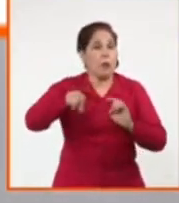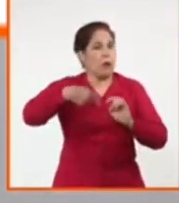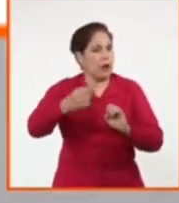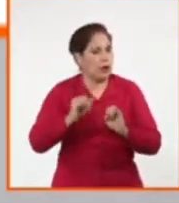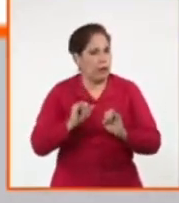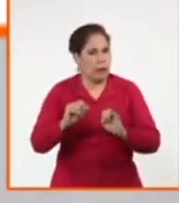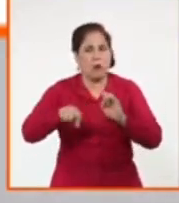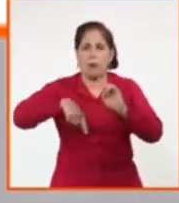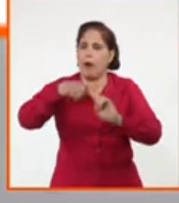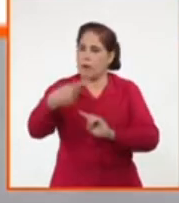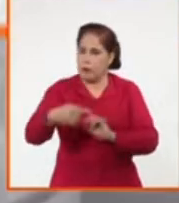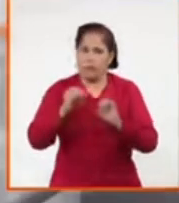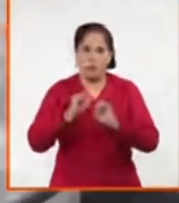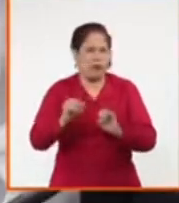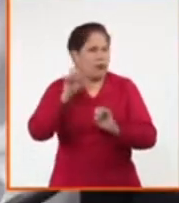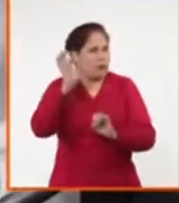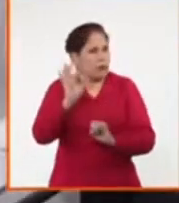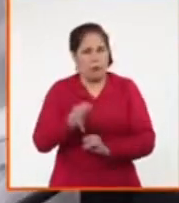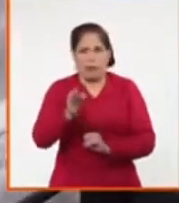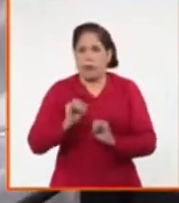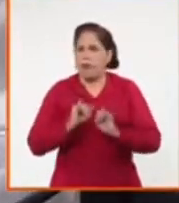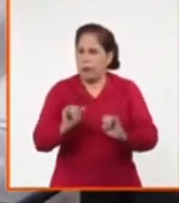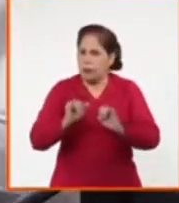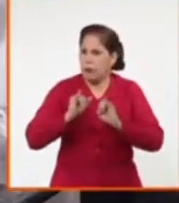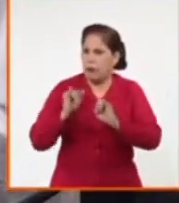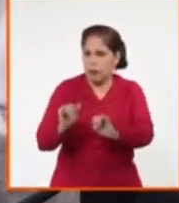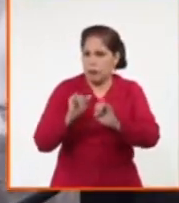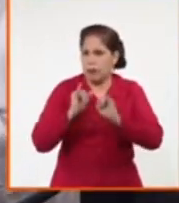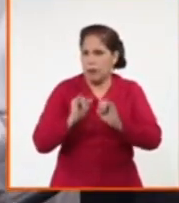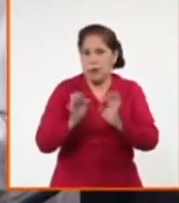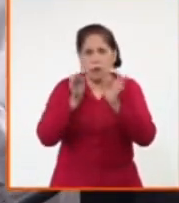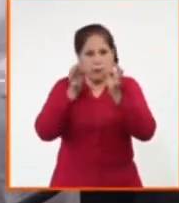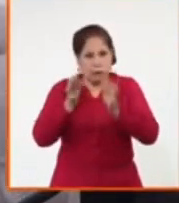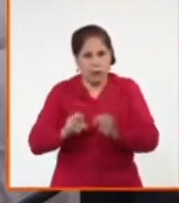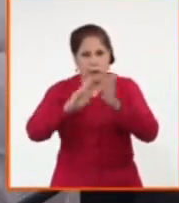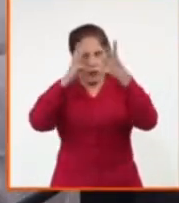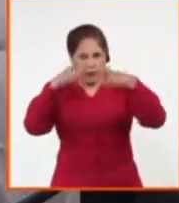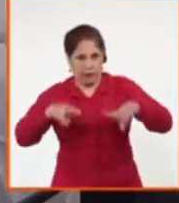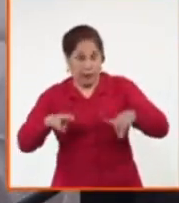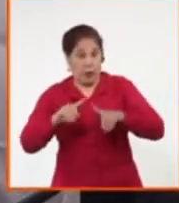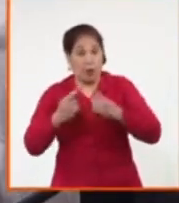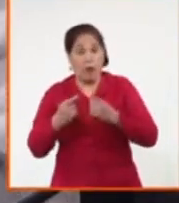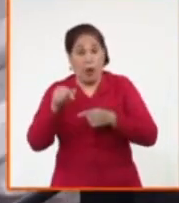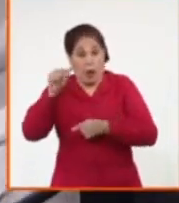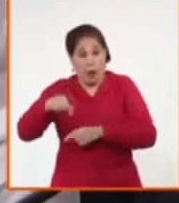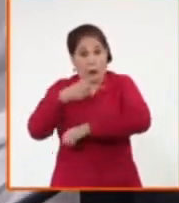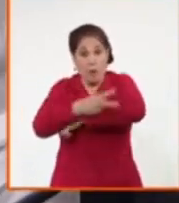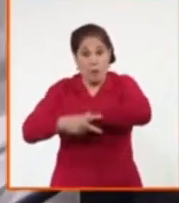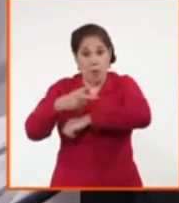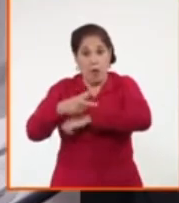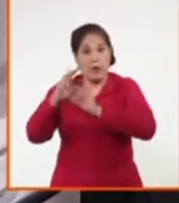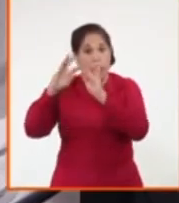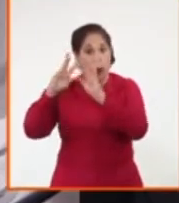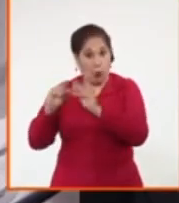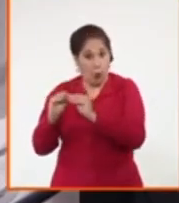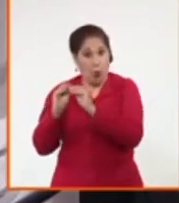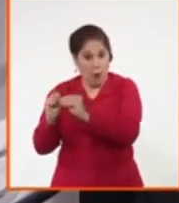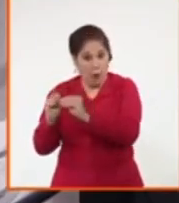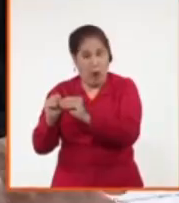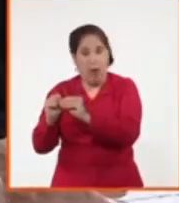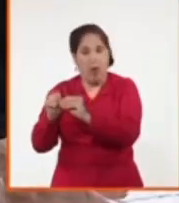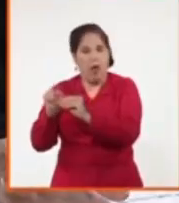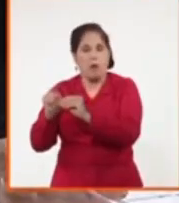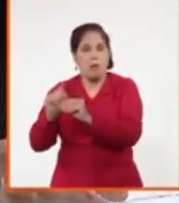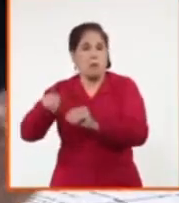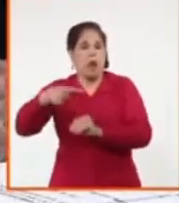¿Y por qué actualizado periódicamente? Bueno, porque hoy es de estos países de donde se